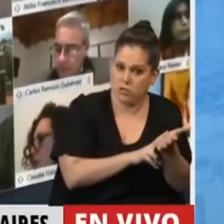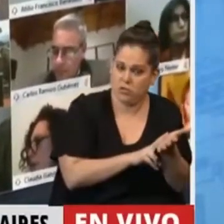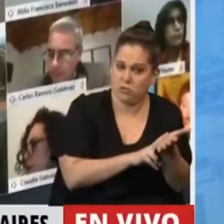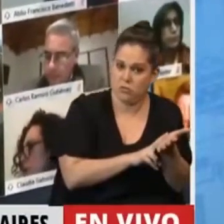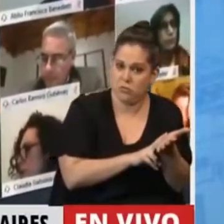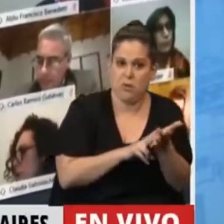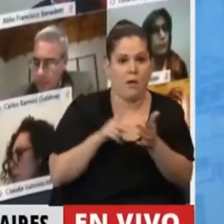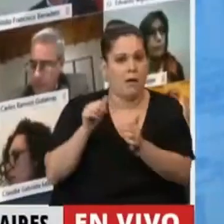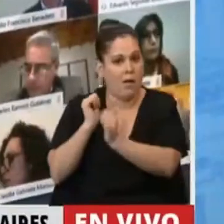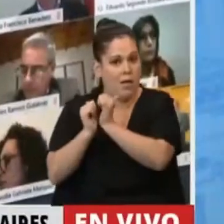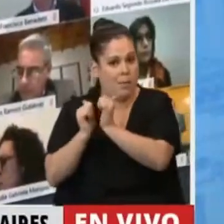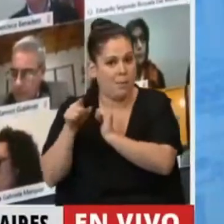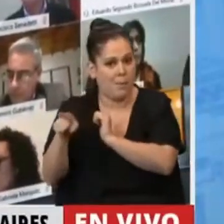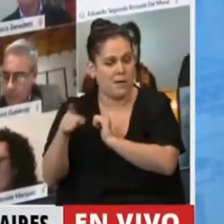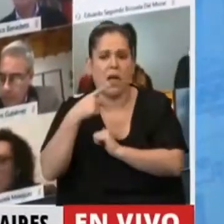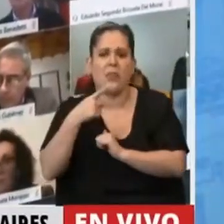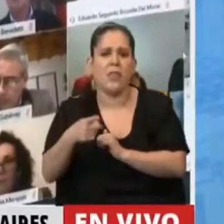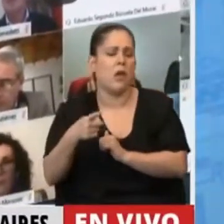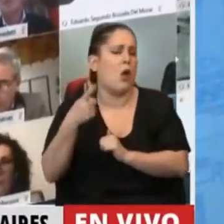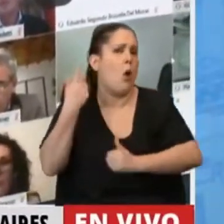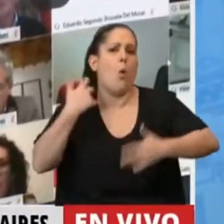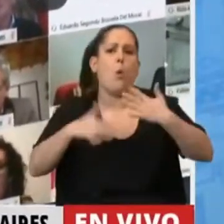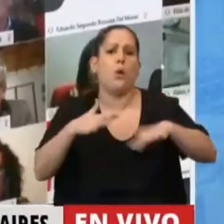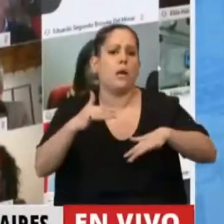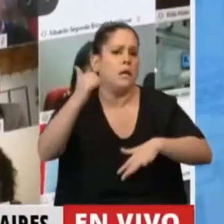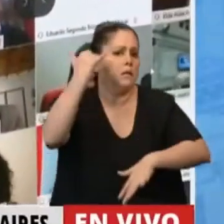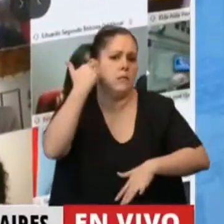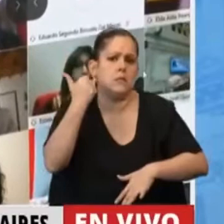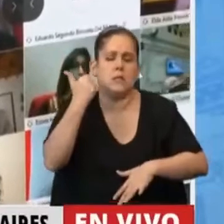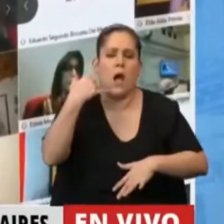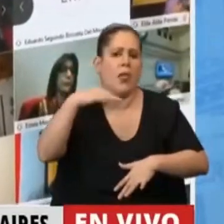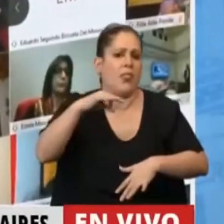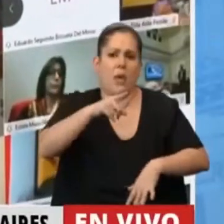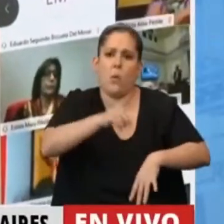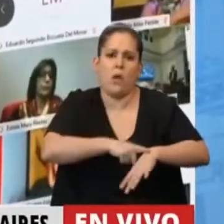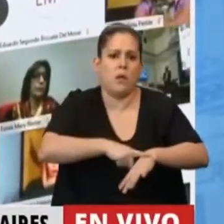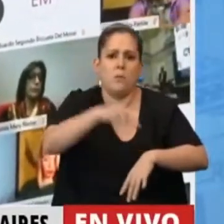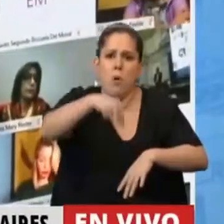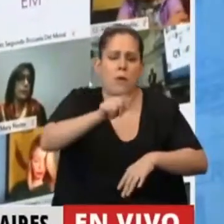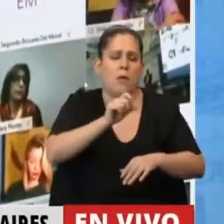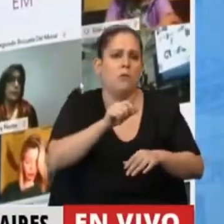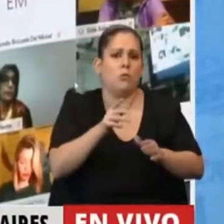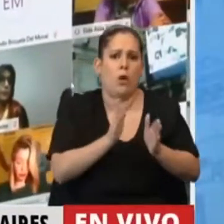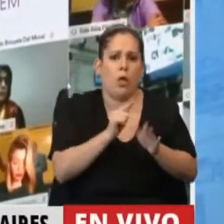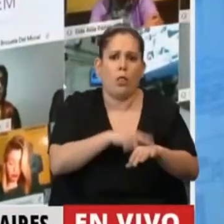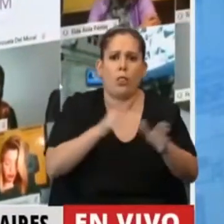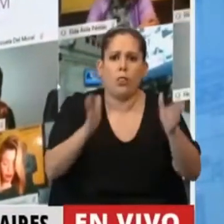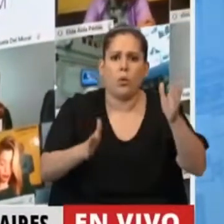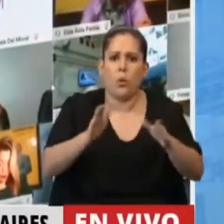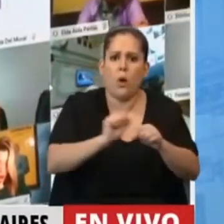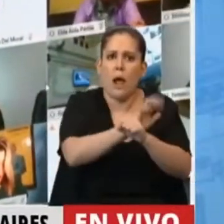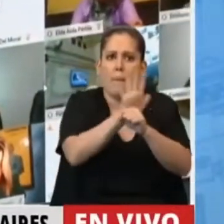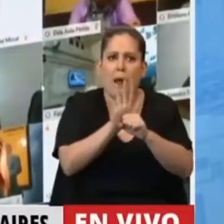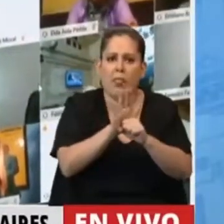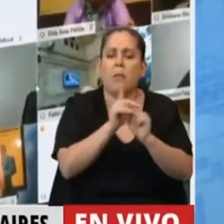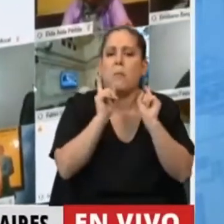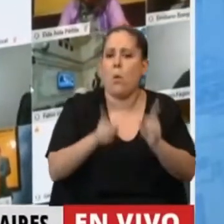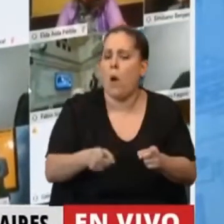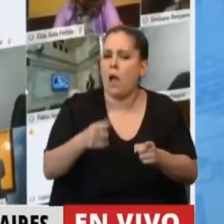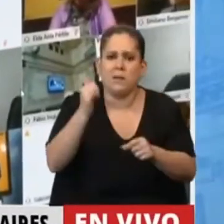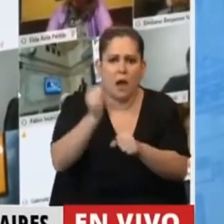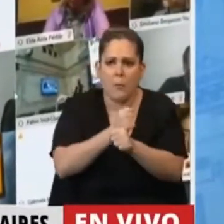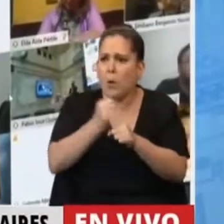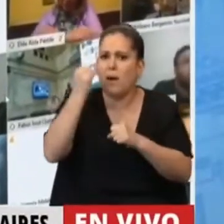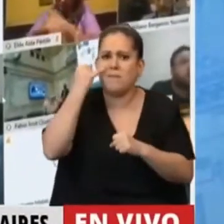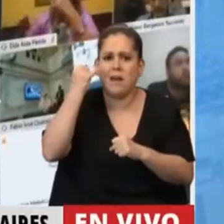de todo tipo de las empresas, acá se dijo que tenía que ser urgente ya, de inmediato, durante la pandemia. Urgente. Entonces,